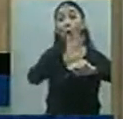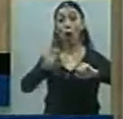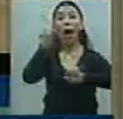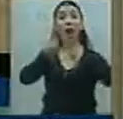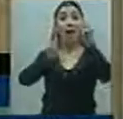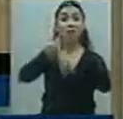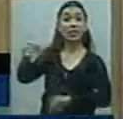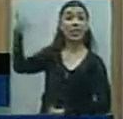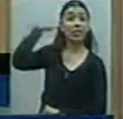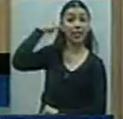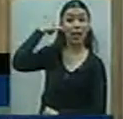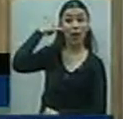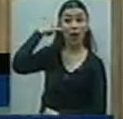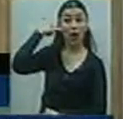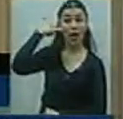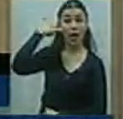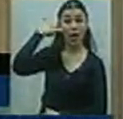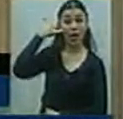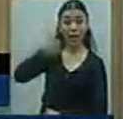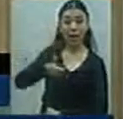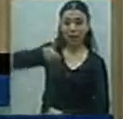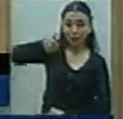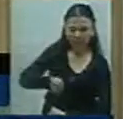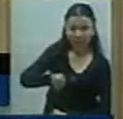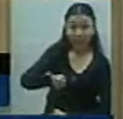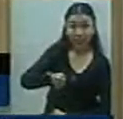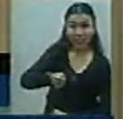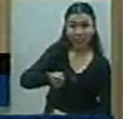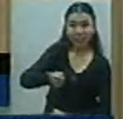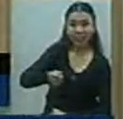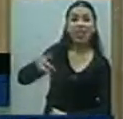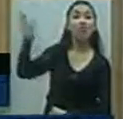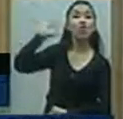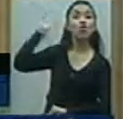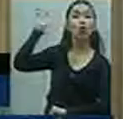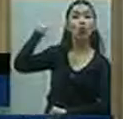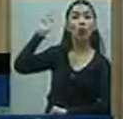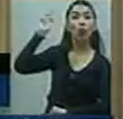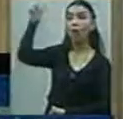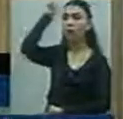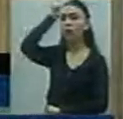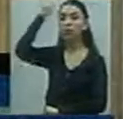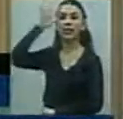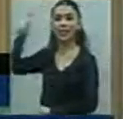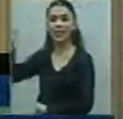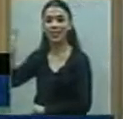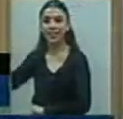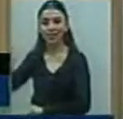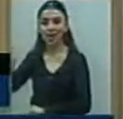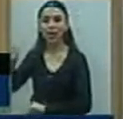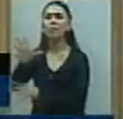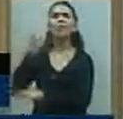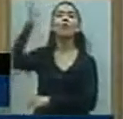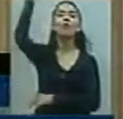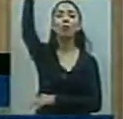fuerza se dispara una alerta. O sea que son muchas cosas en un mismo sentido, pero ya